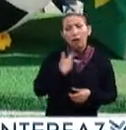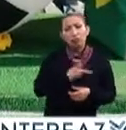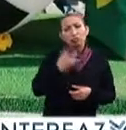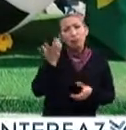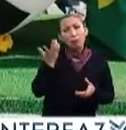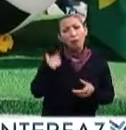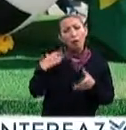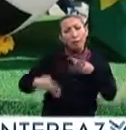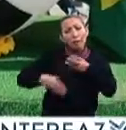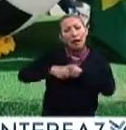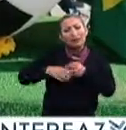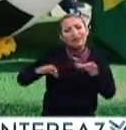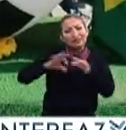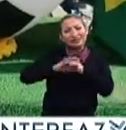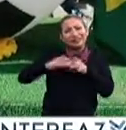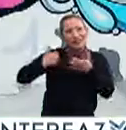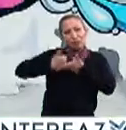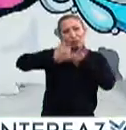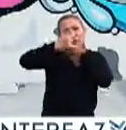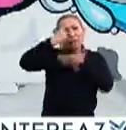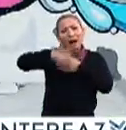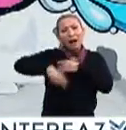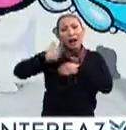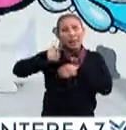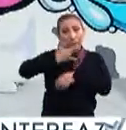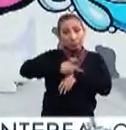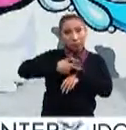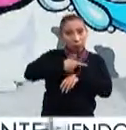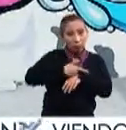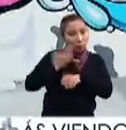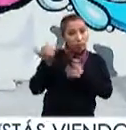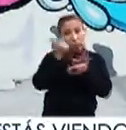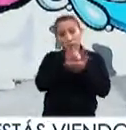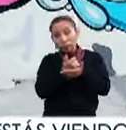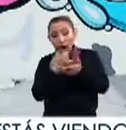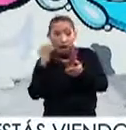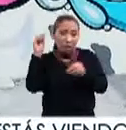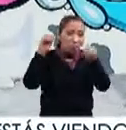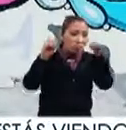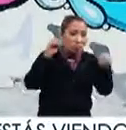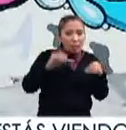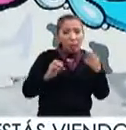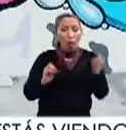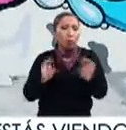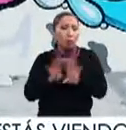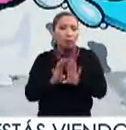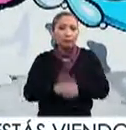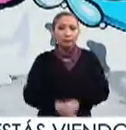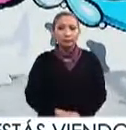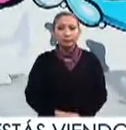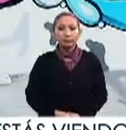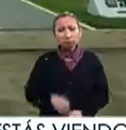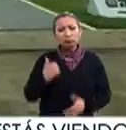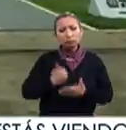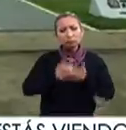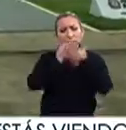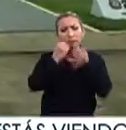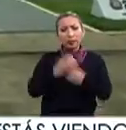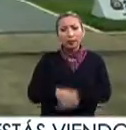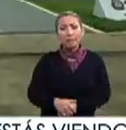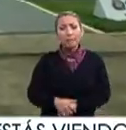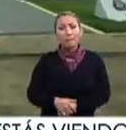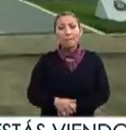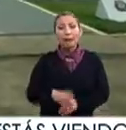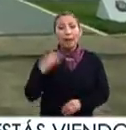gustó, me complemento, digamos así, para saber si me gustaba lo urbanístico y así y bueno, sí me ayudó muchísimo,